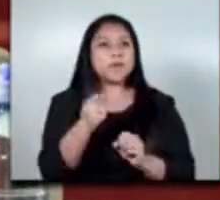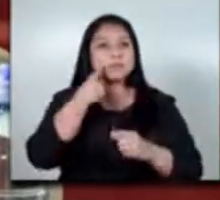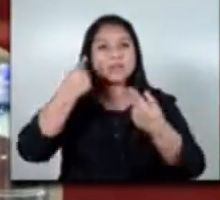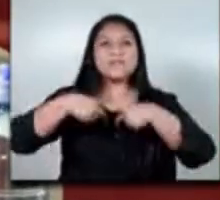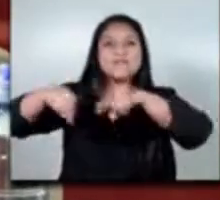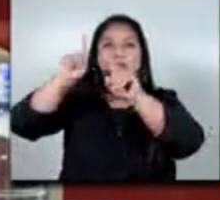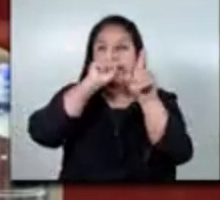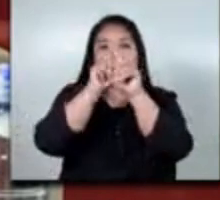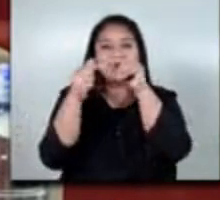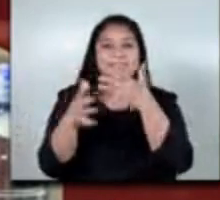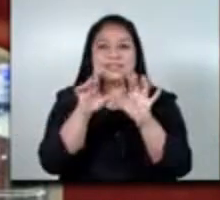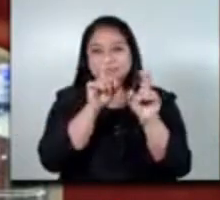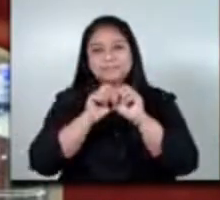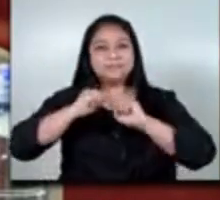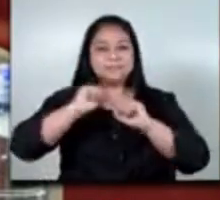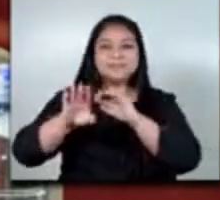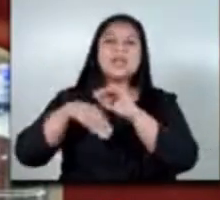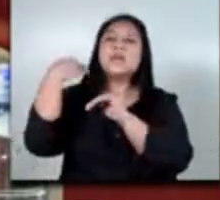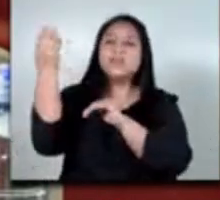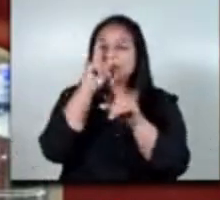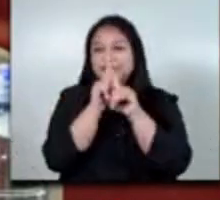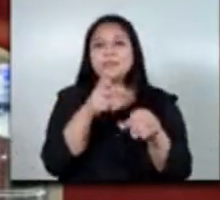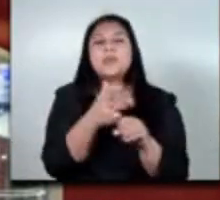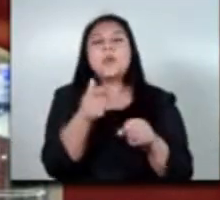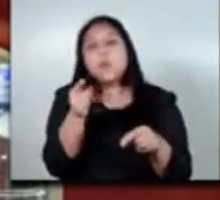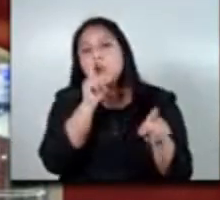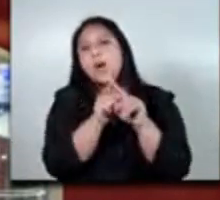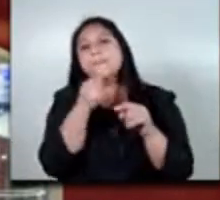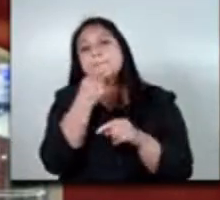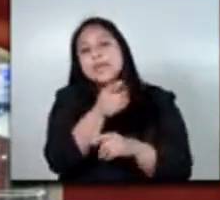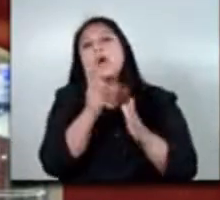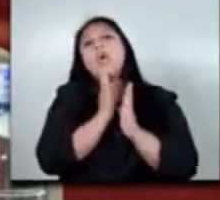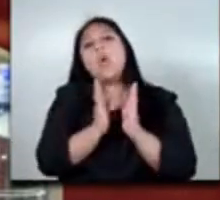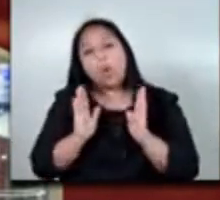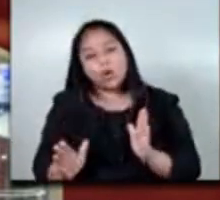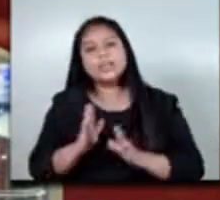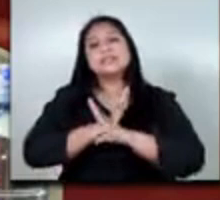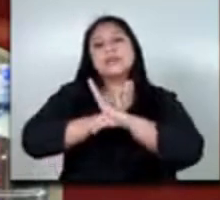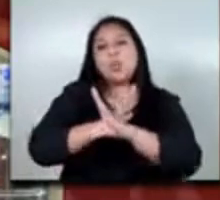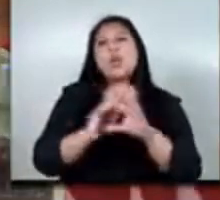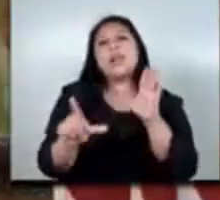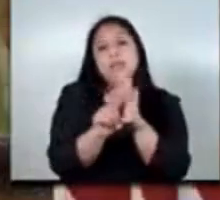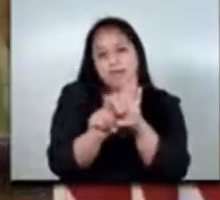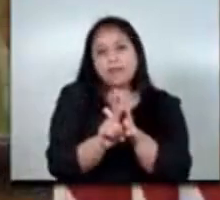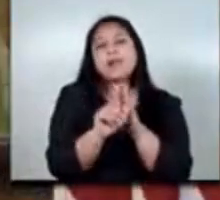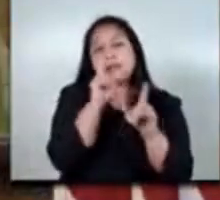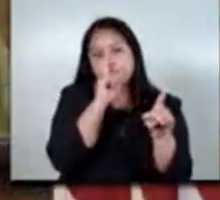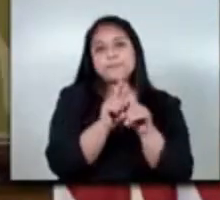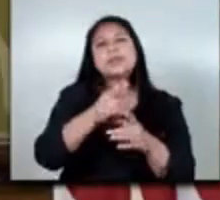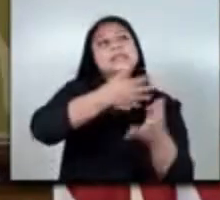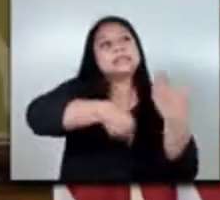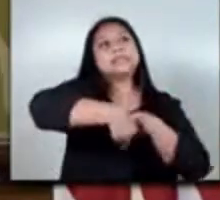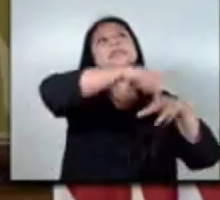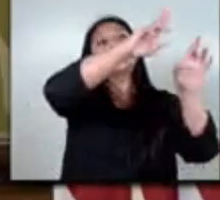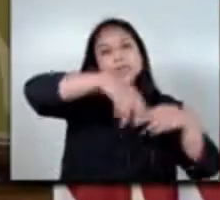a trabajar y regresar de una forma de una forma como lo establece hoy te ordenada regular y segura y nosotros hemos agregado circular es